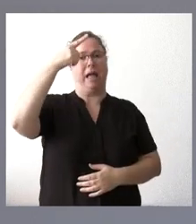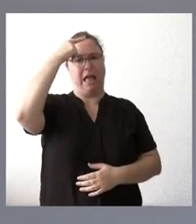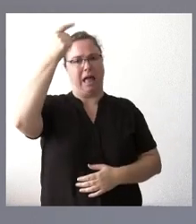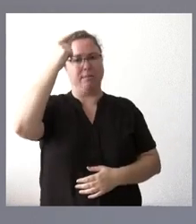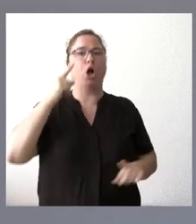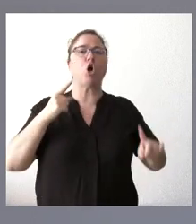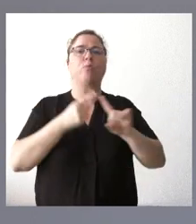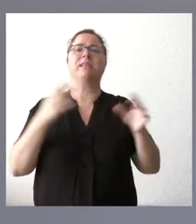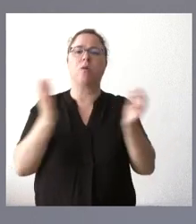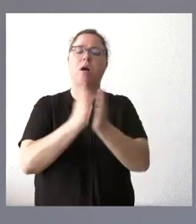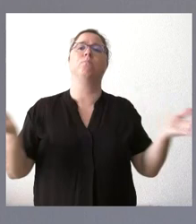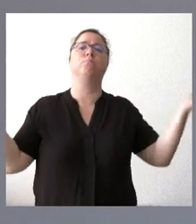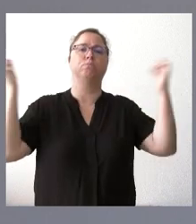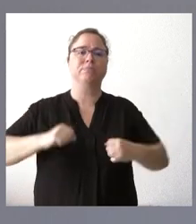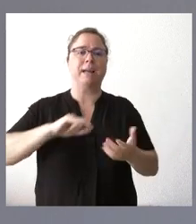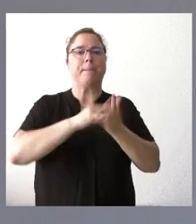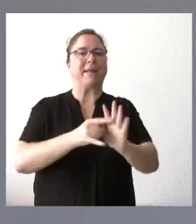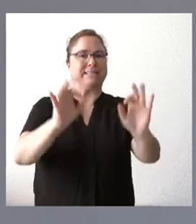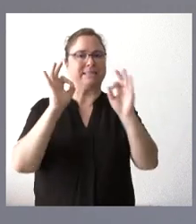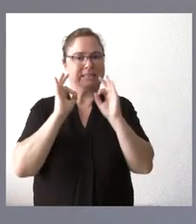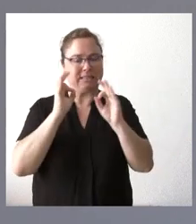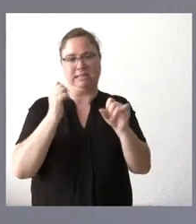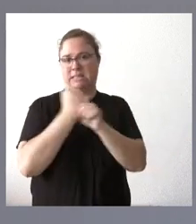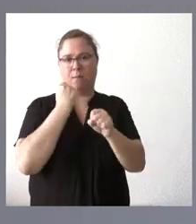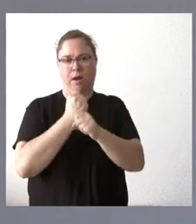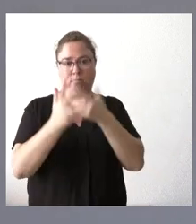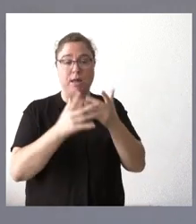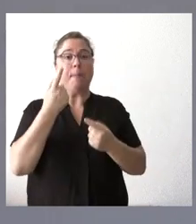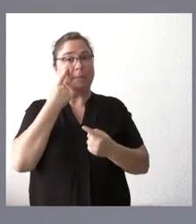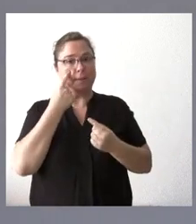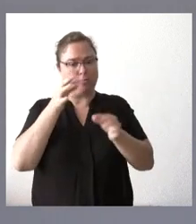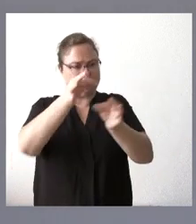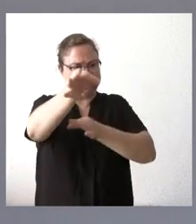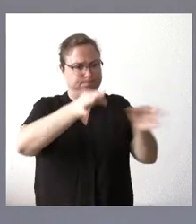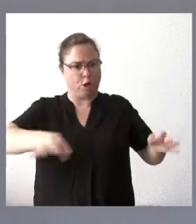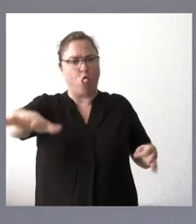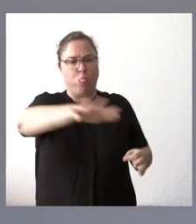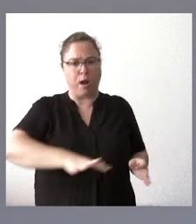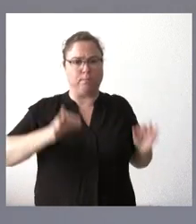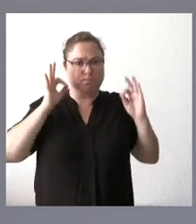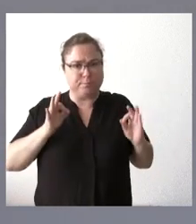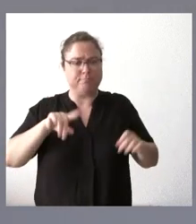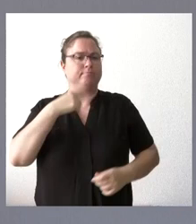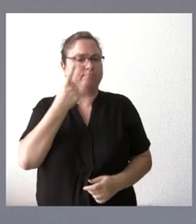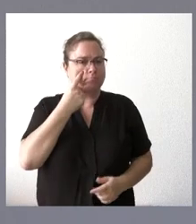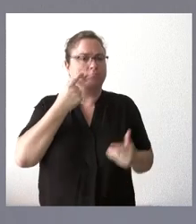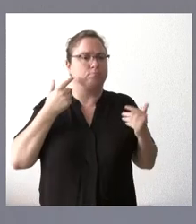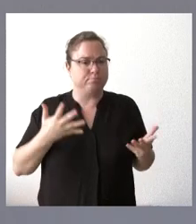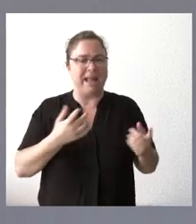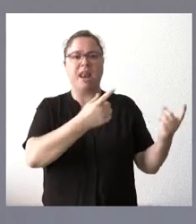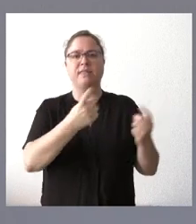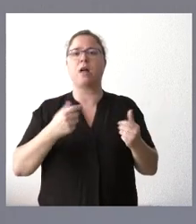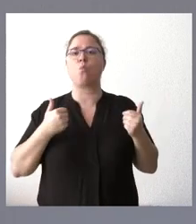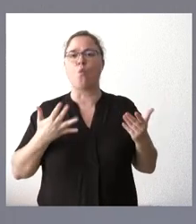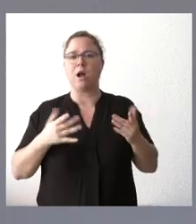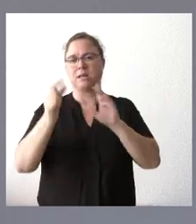objeto de aprobar allí planes específicos de actuación, una vez tengamos perimetrada la zona y una vez identifiquemos cuáles son las necesidades